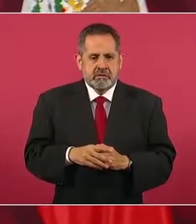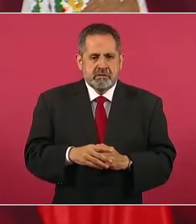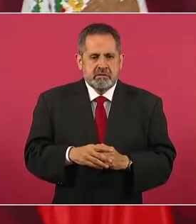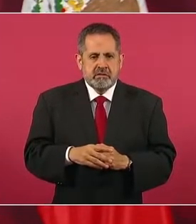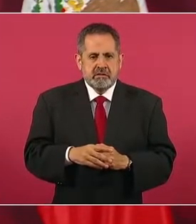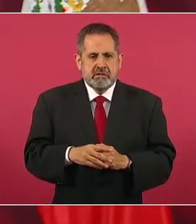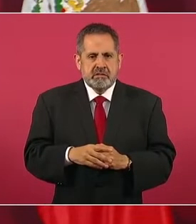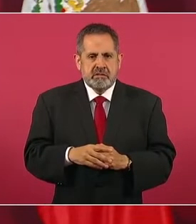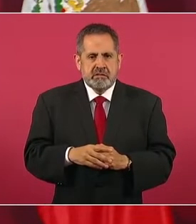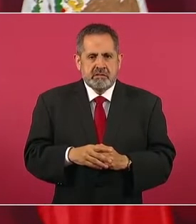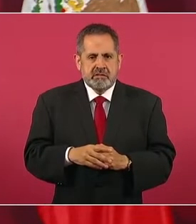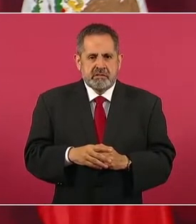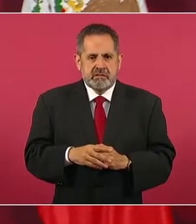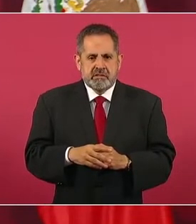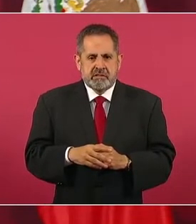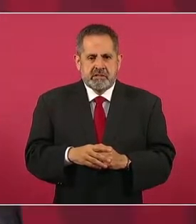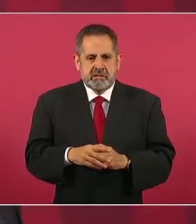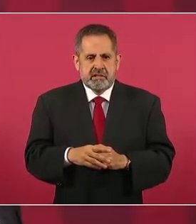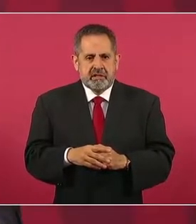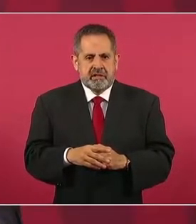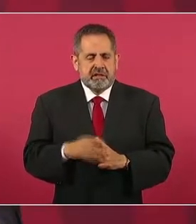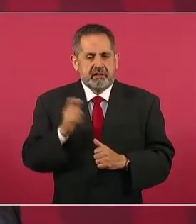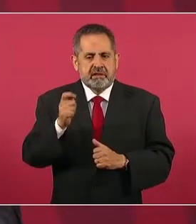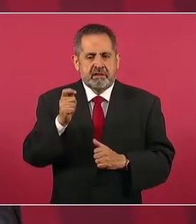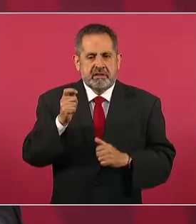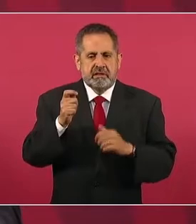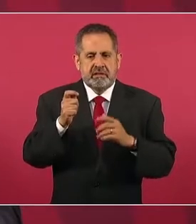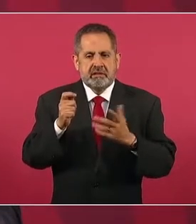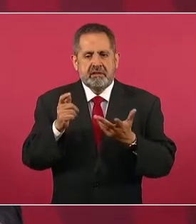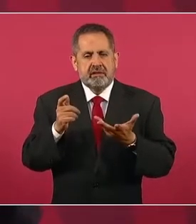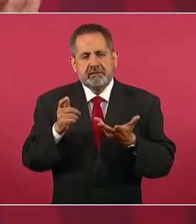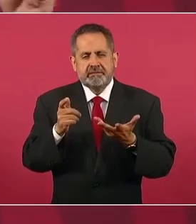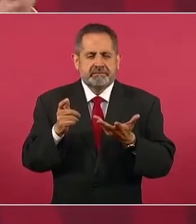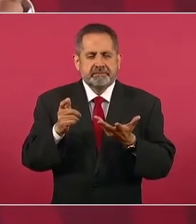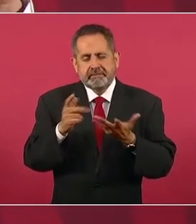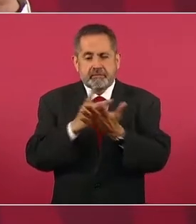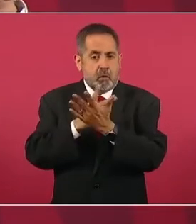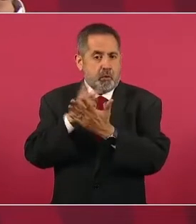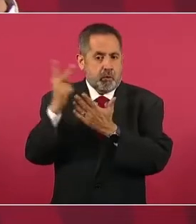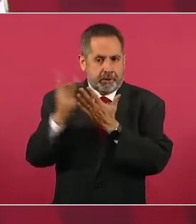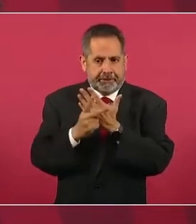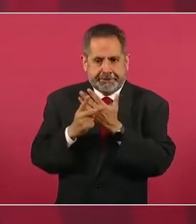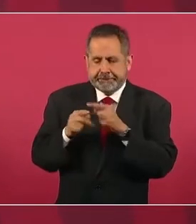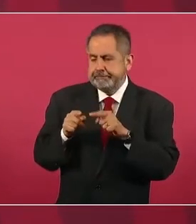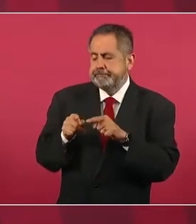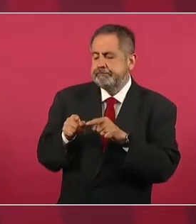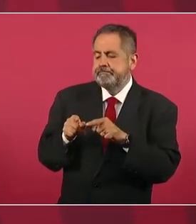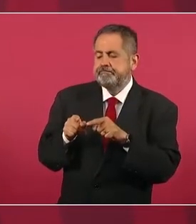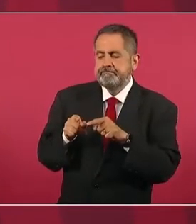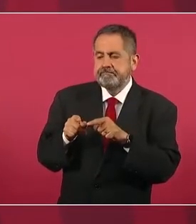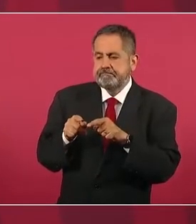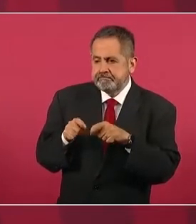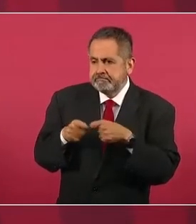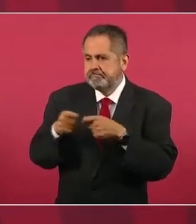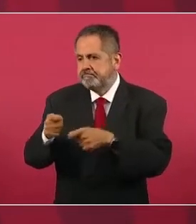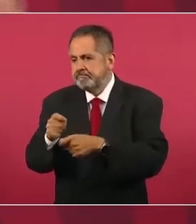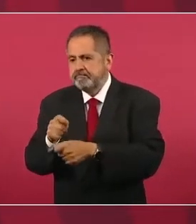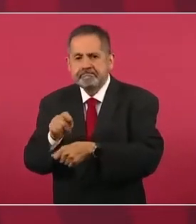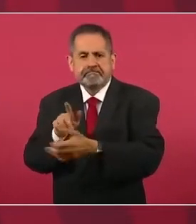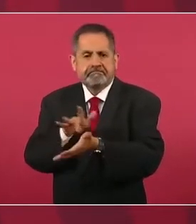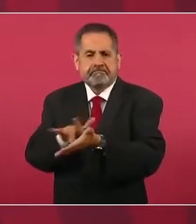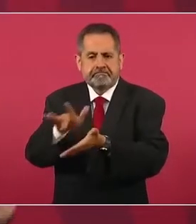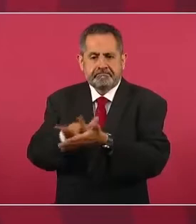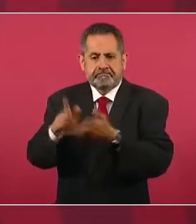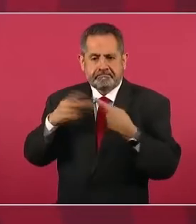Si se llevan a cabo programas en beneficio del